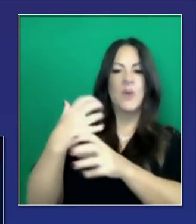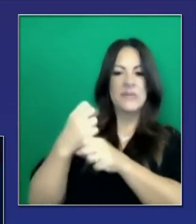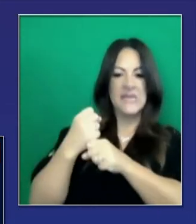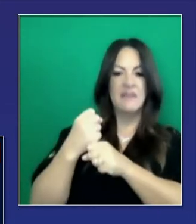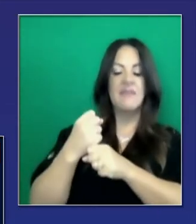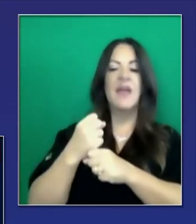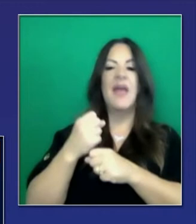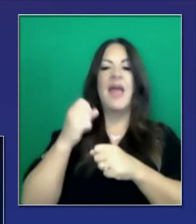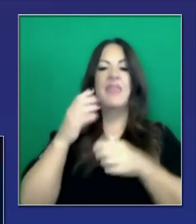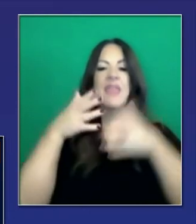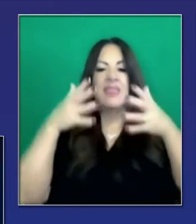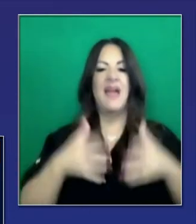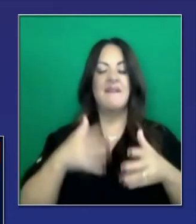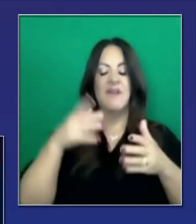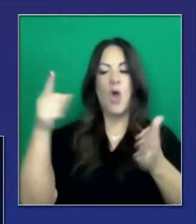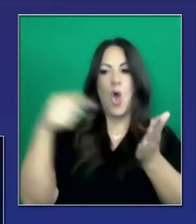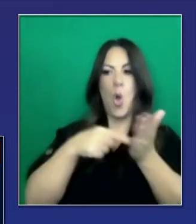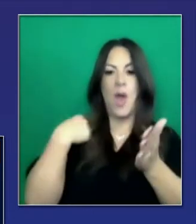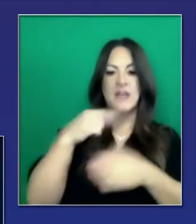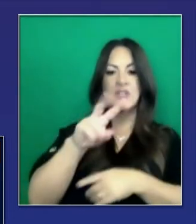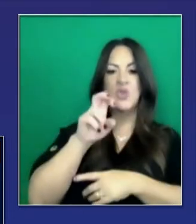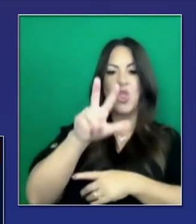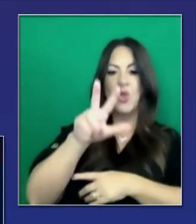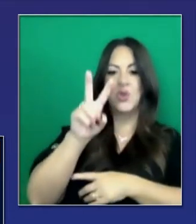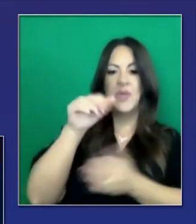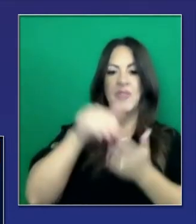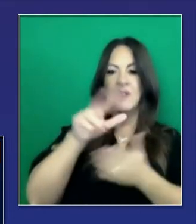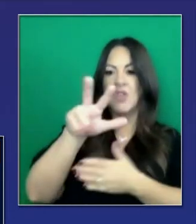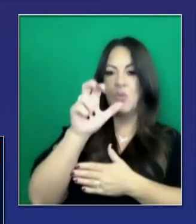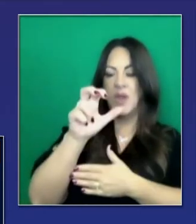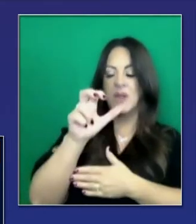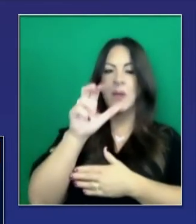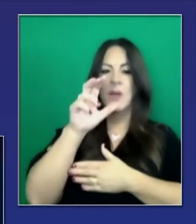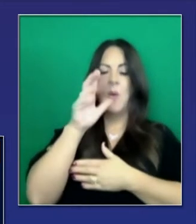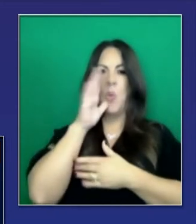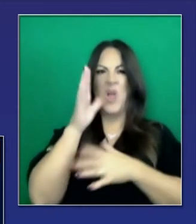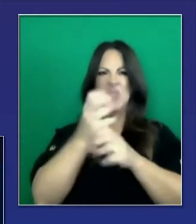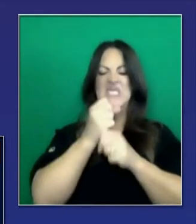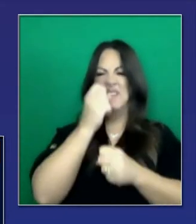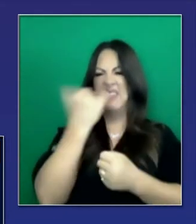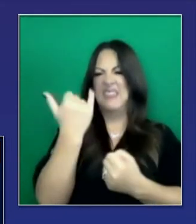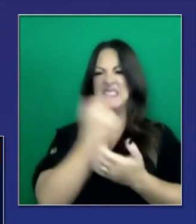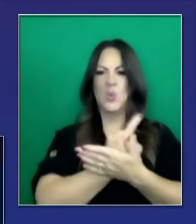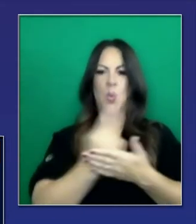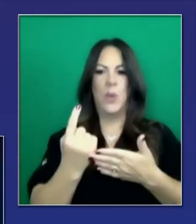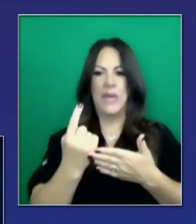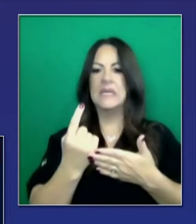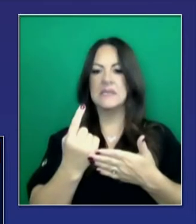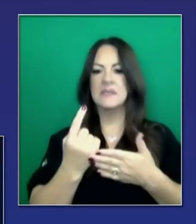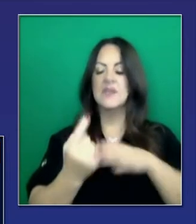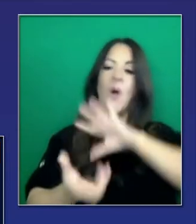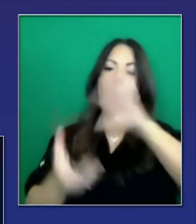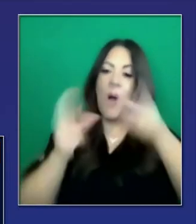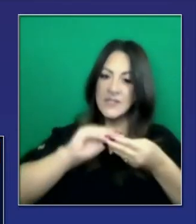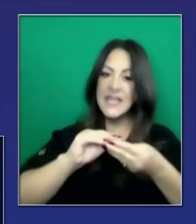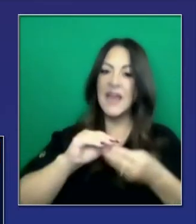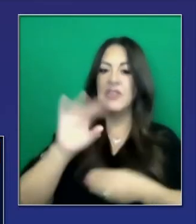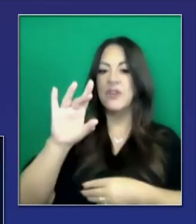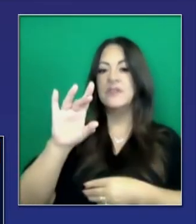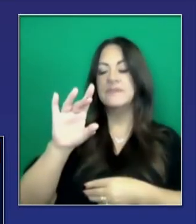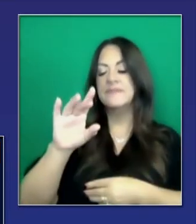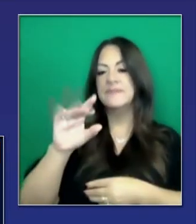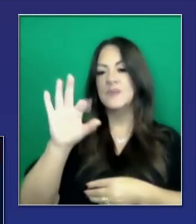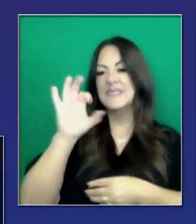232,000. El total 904,900 para el final de la semana llegando al Estado de California.